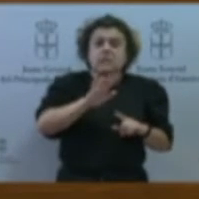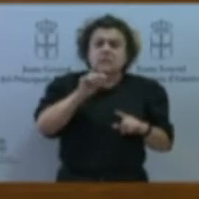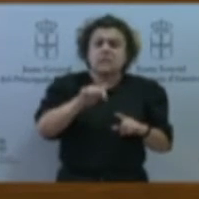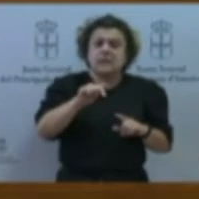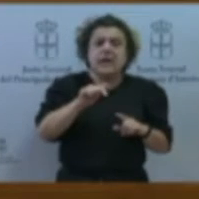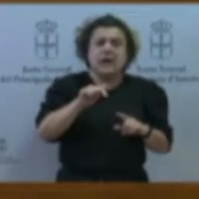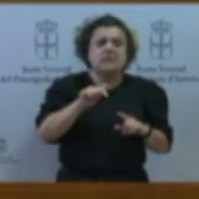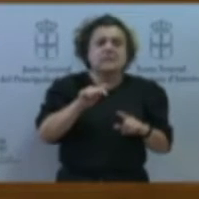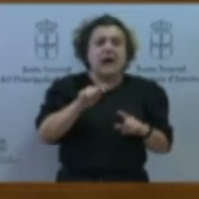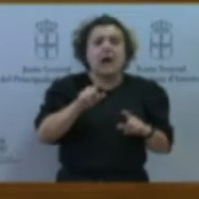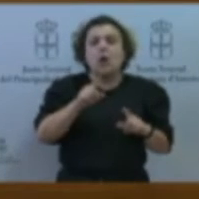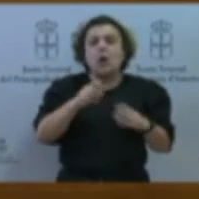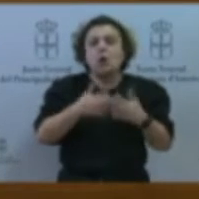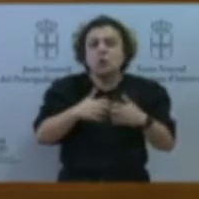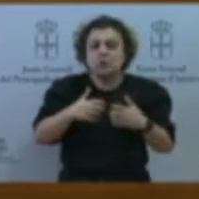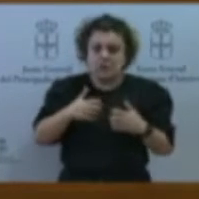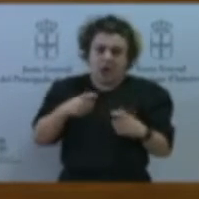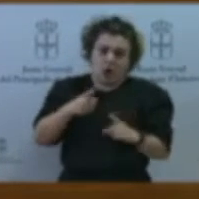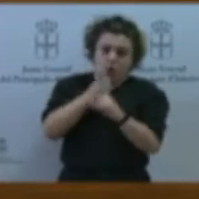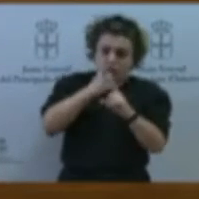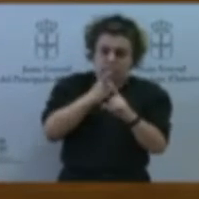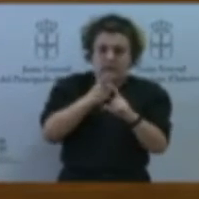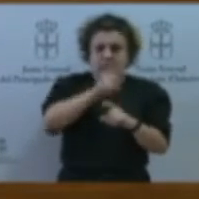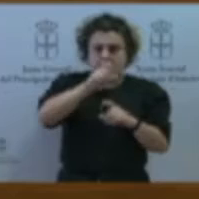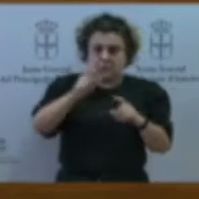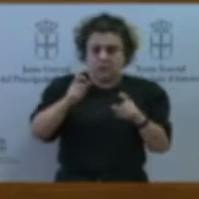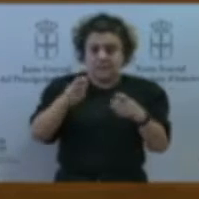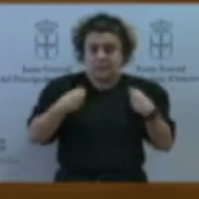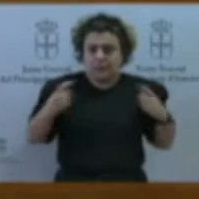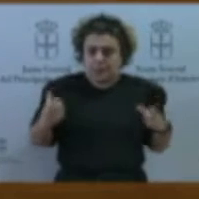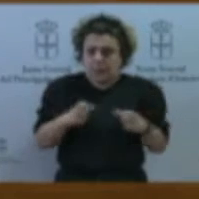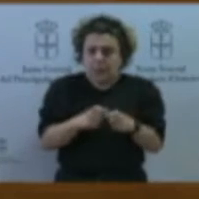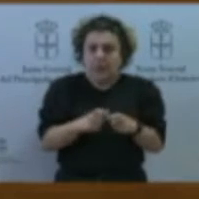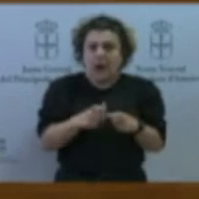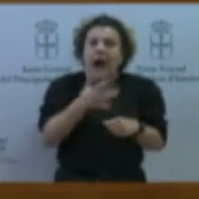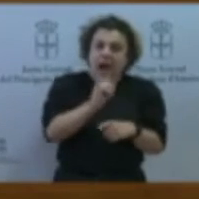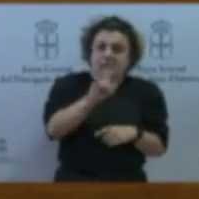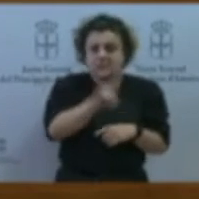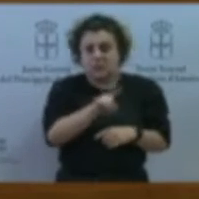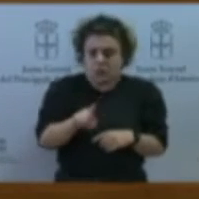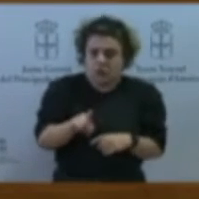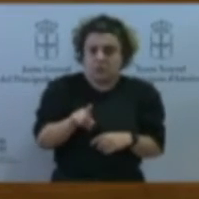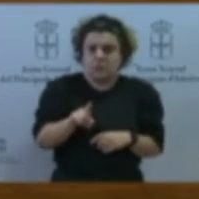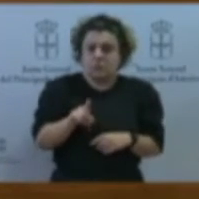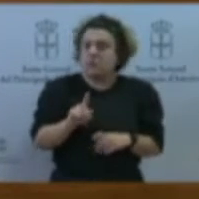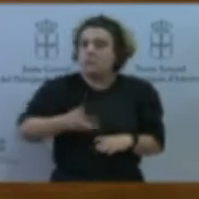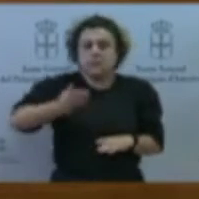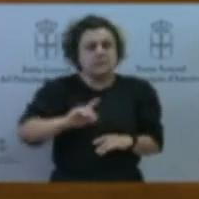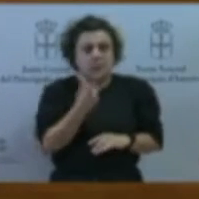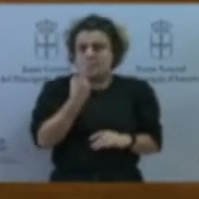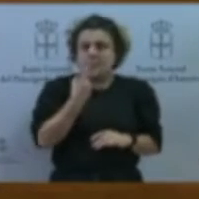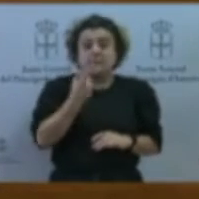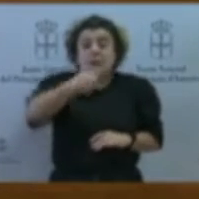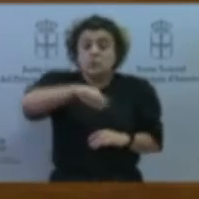Estado. Yo creo que lo más importante que tenemos que centrar. Nosotros creemos y defendemos que lo que